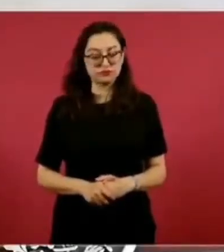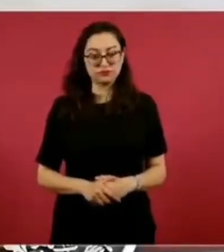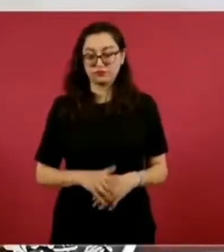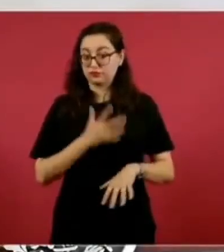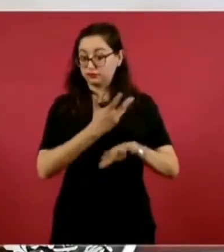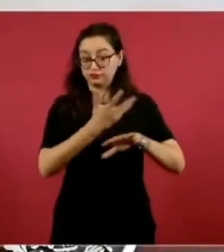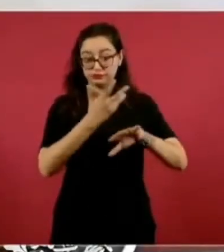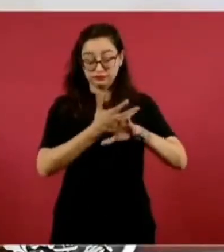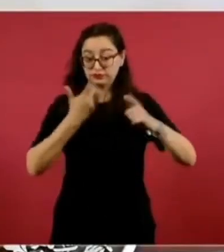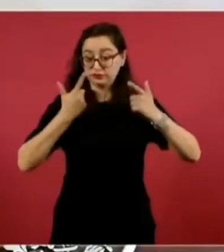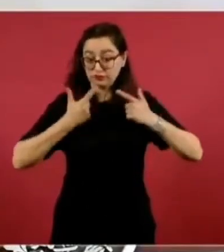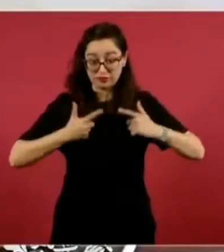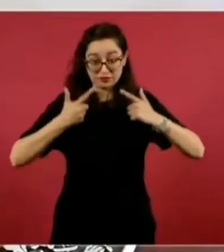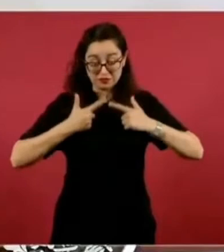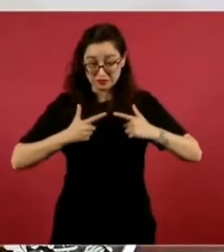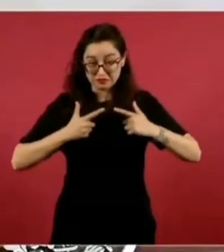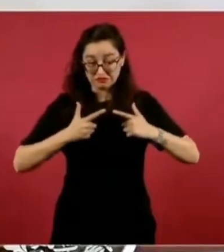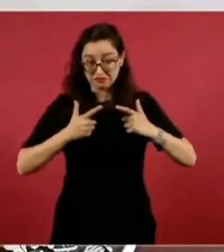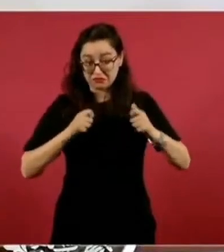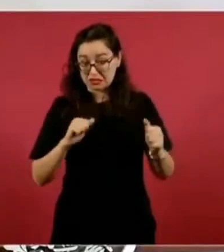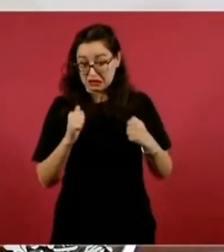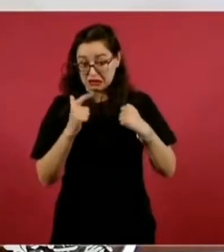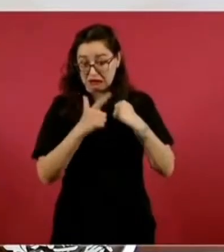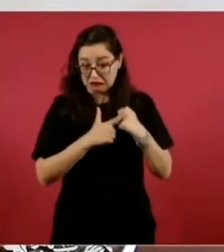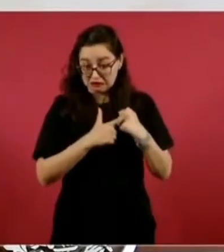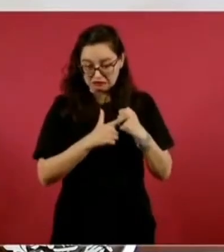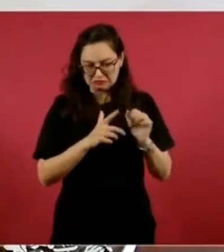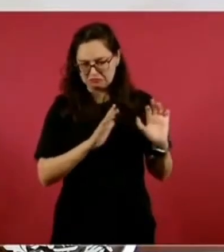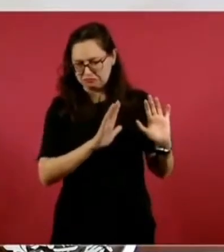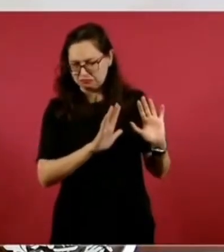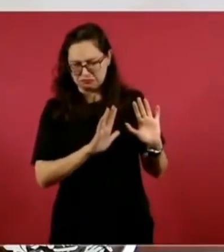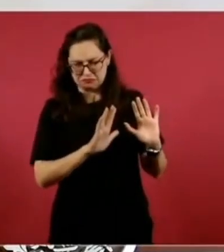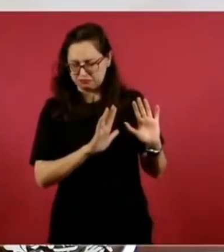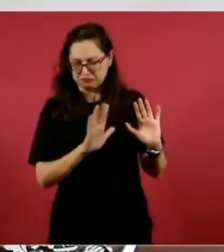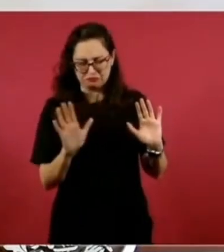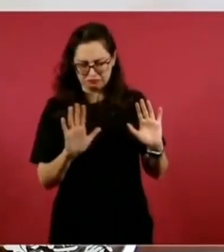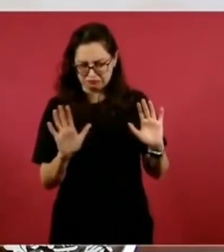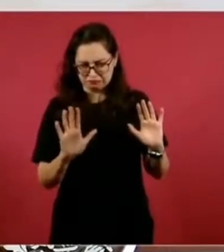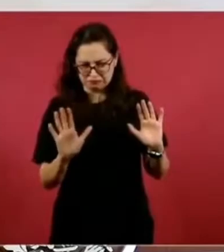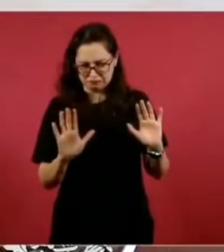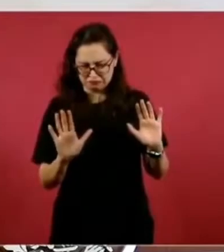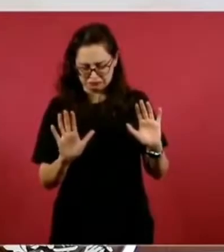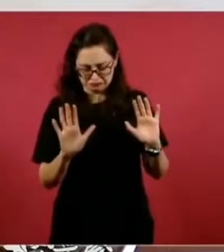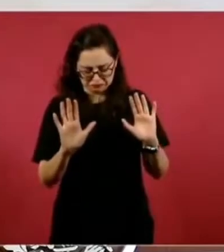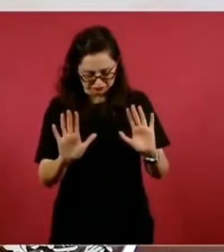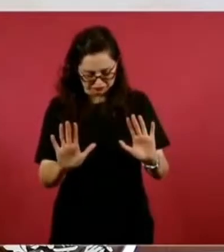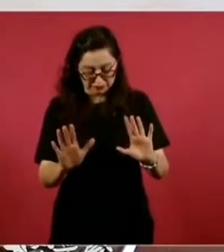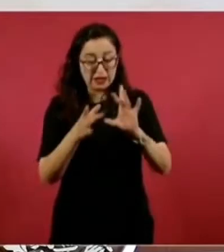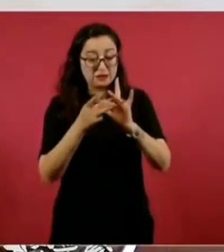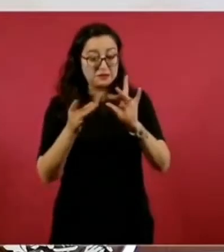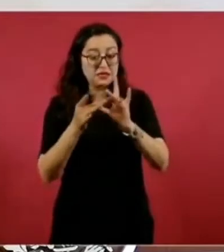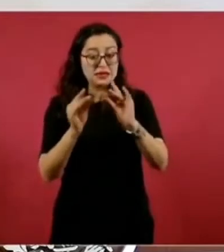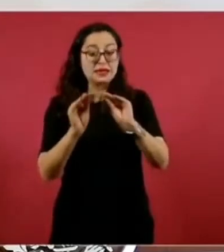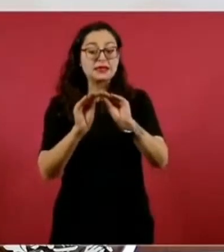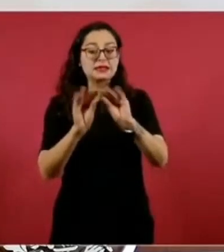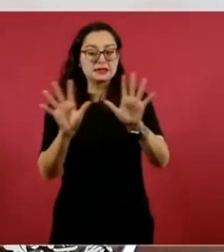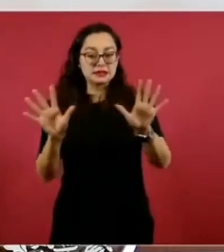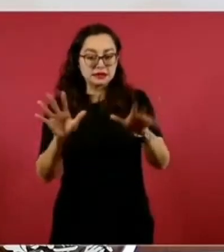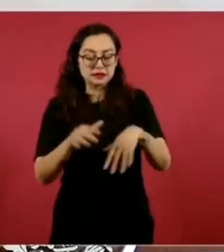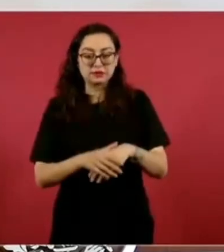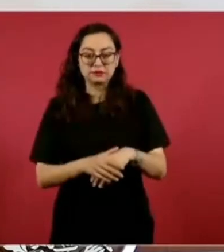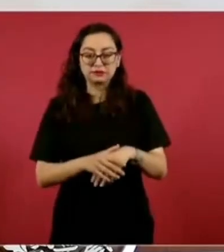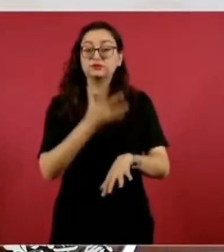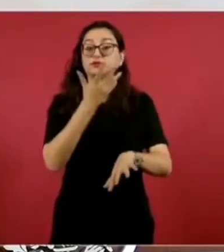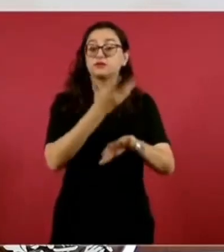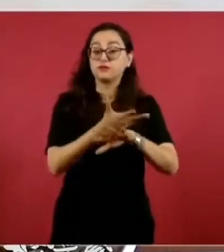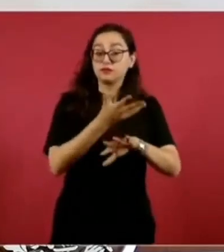Unidos. Yo quiero decirlo muy claro, aquí lo ha dicho muchas veces el presidente. La relación con el gobierno de